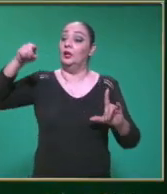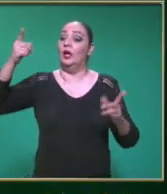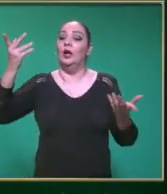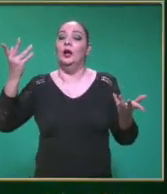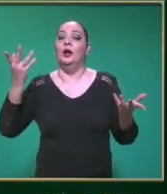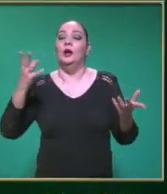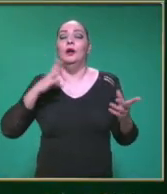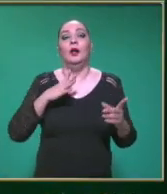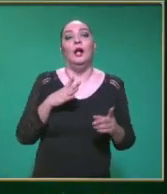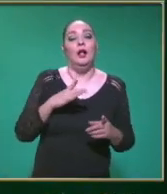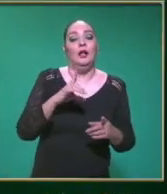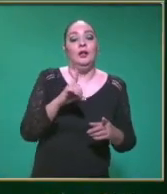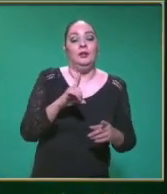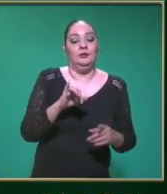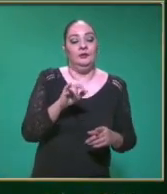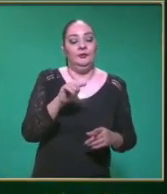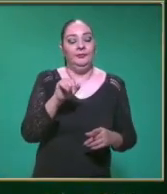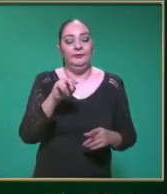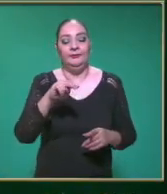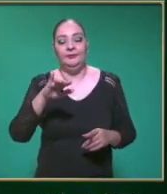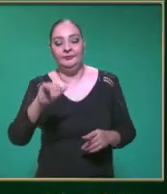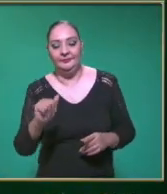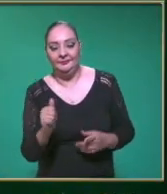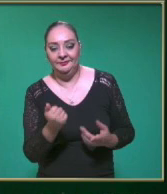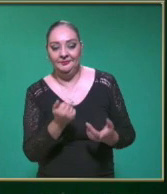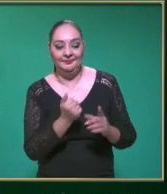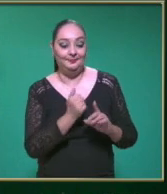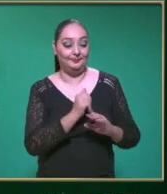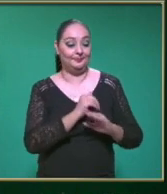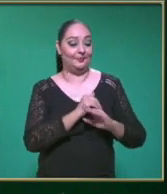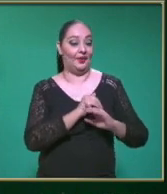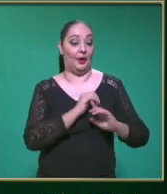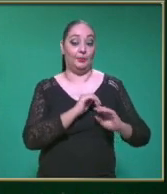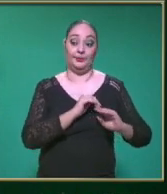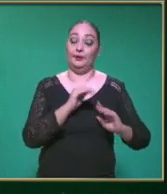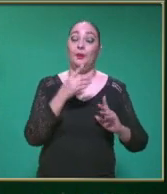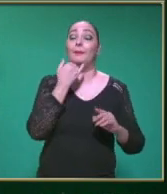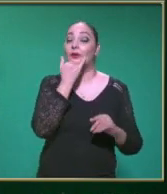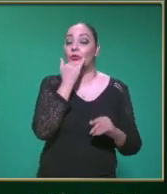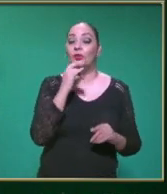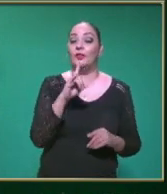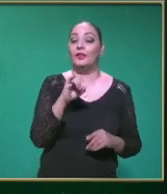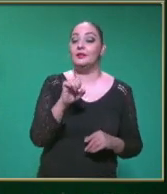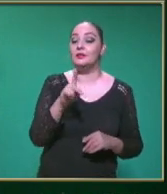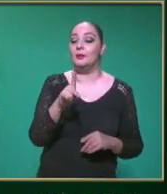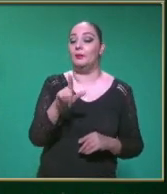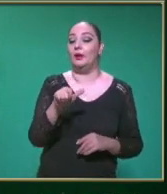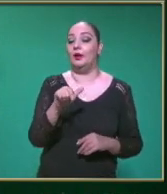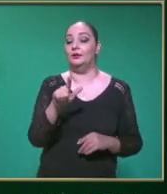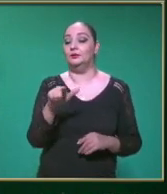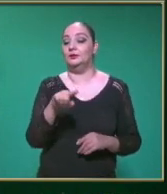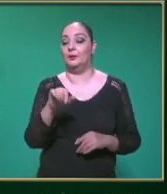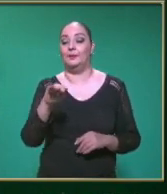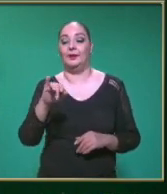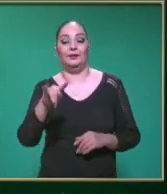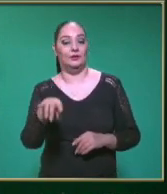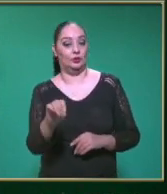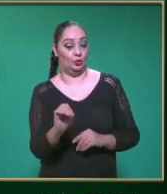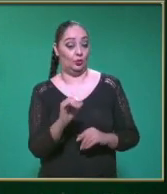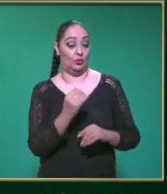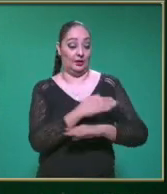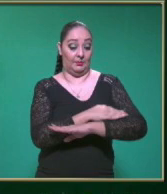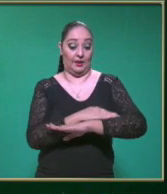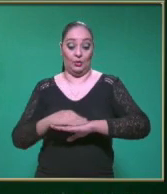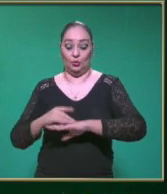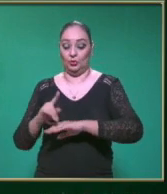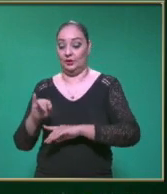Distancia Tiempo Entonces Desplazamiento y tiempo ¿Verdad? Entonces aquí La velocidad Si ustedes se